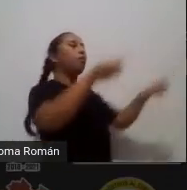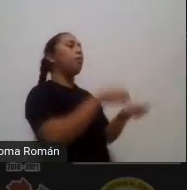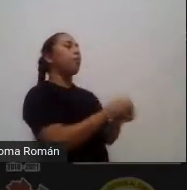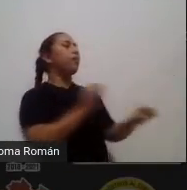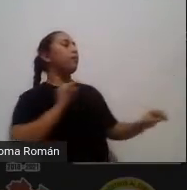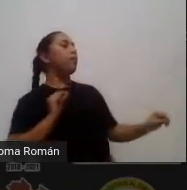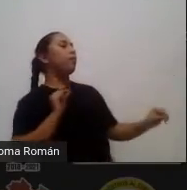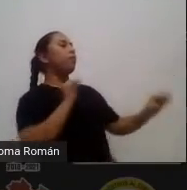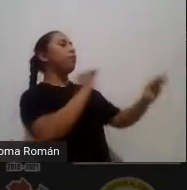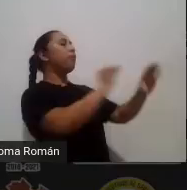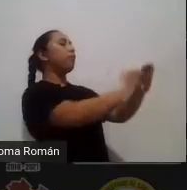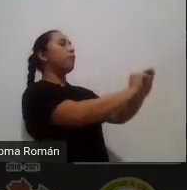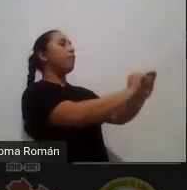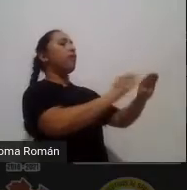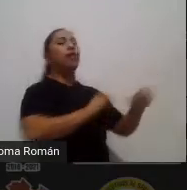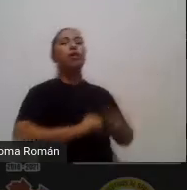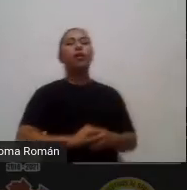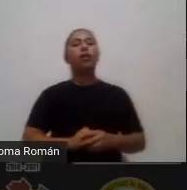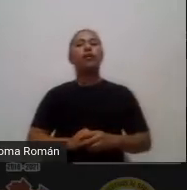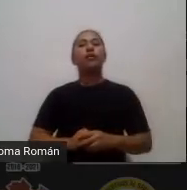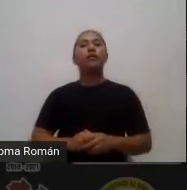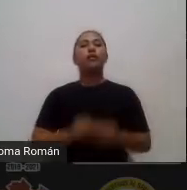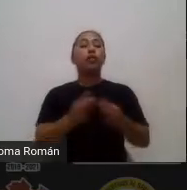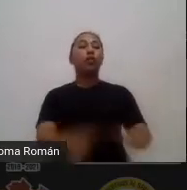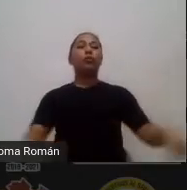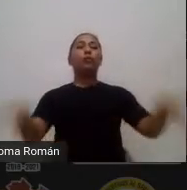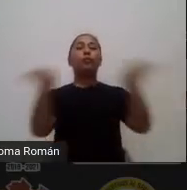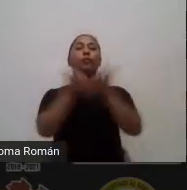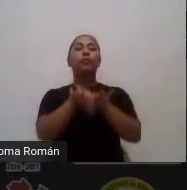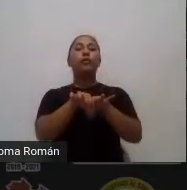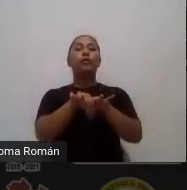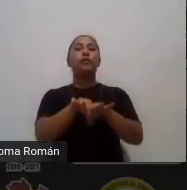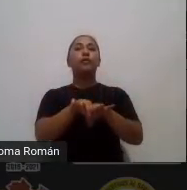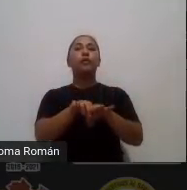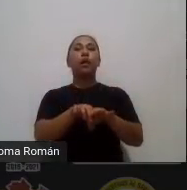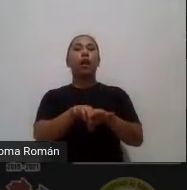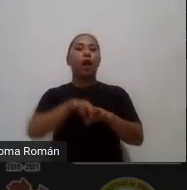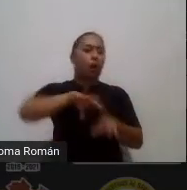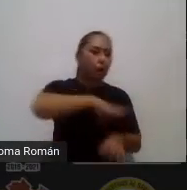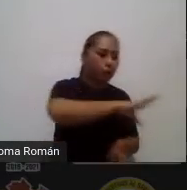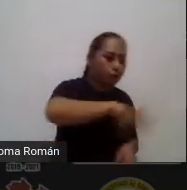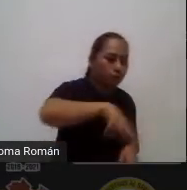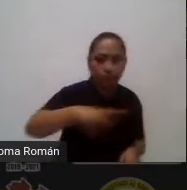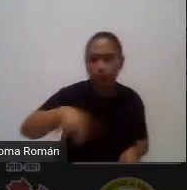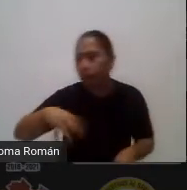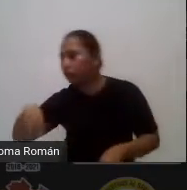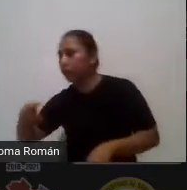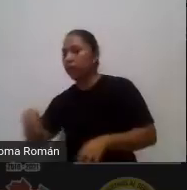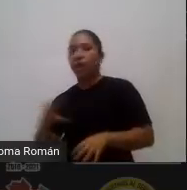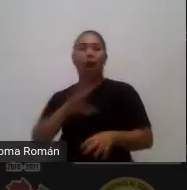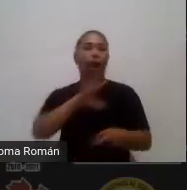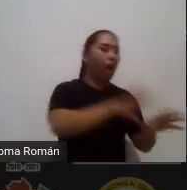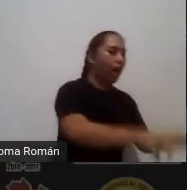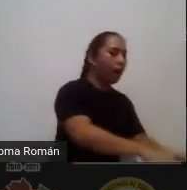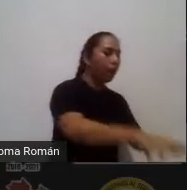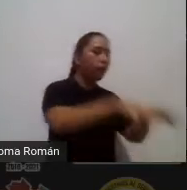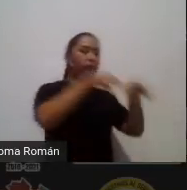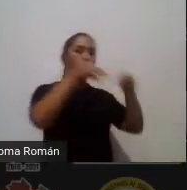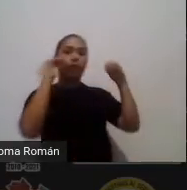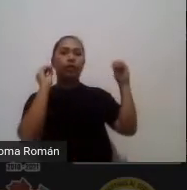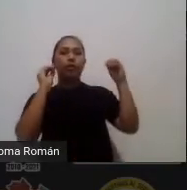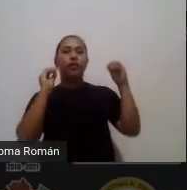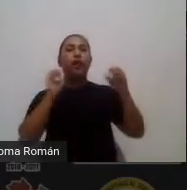expresan su interés y buscan si hay una selección hay una búsqueda de